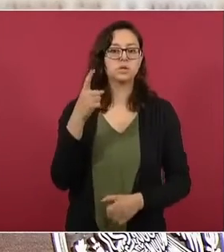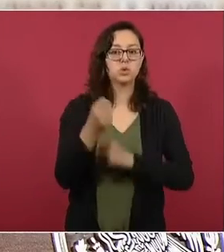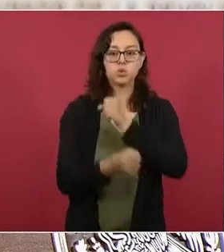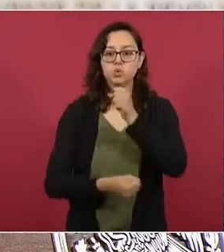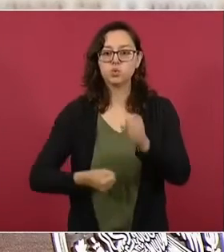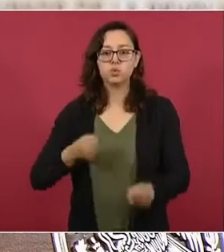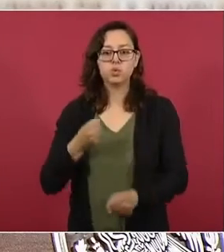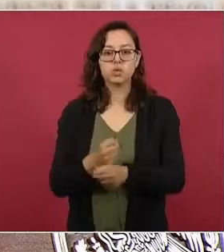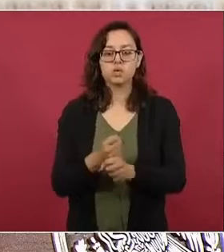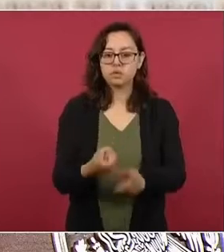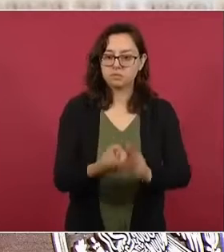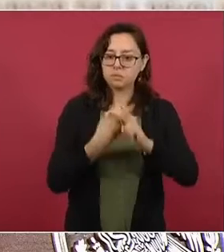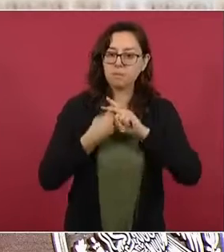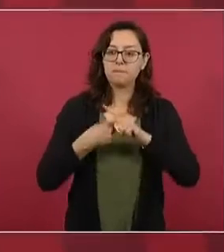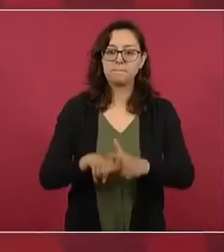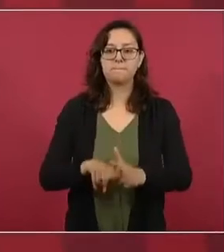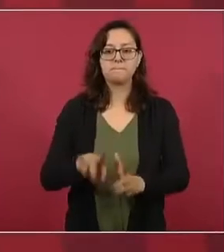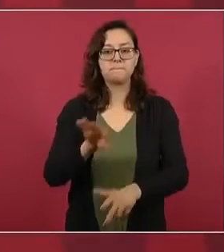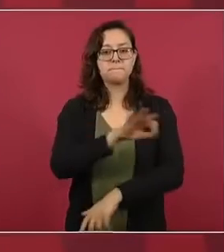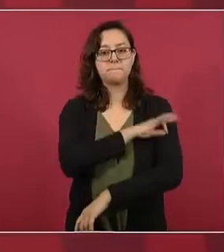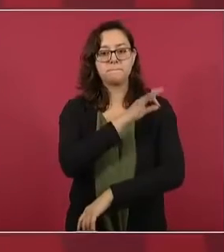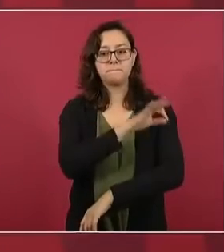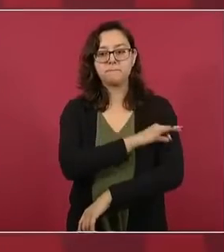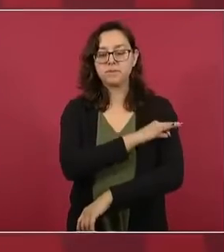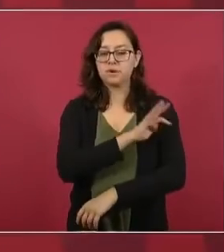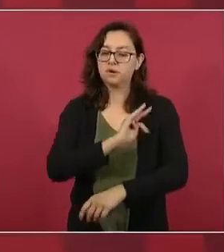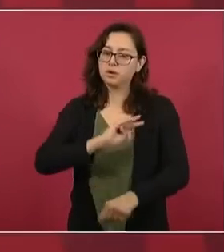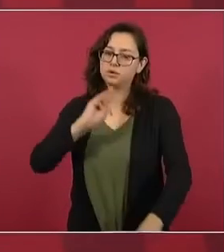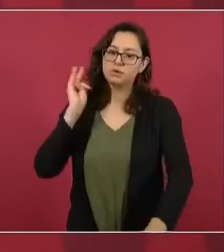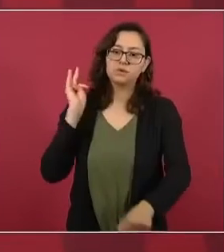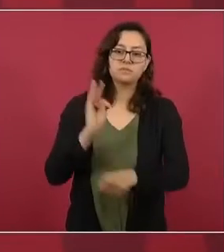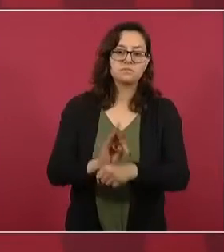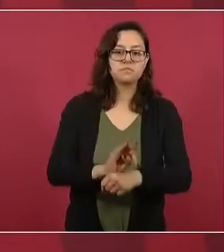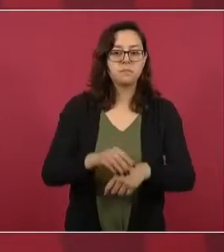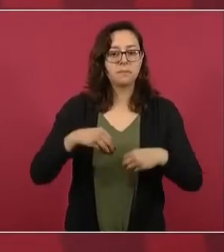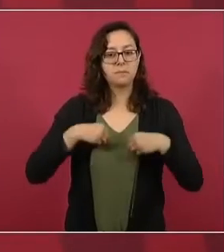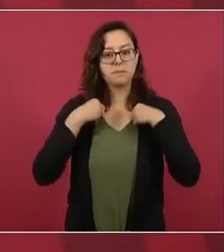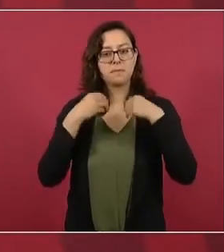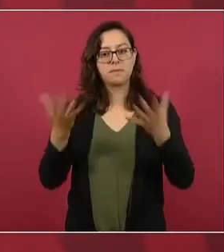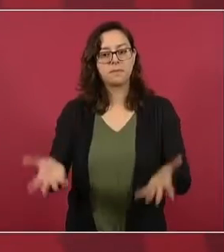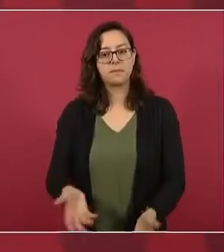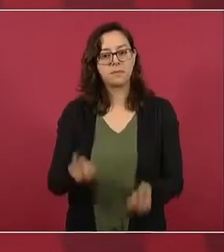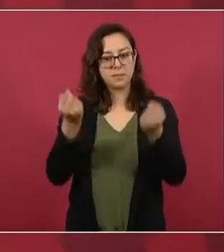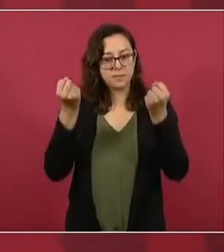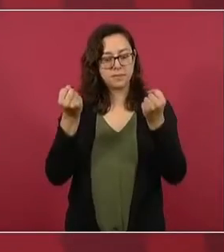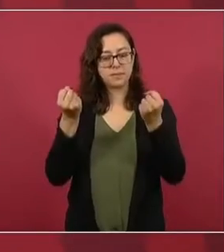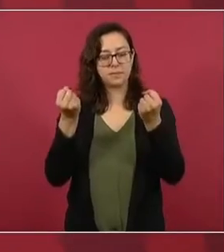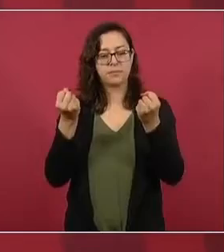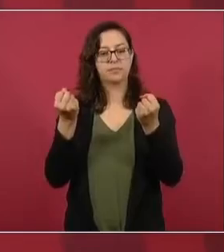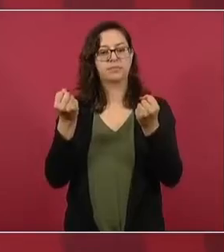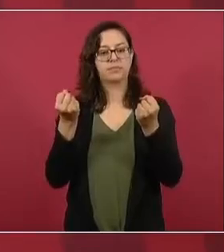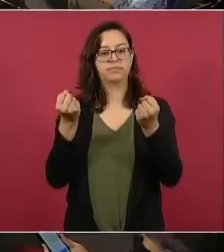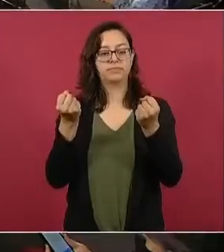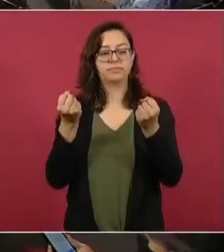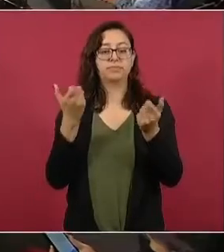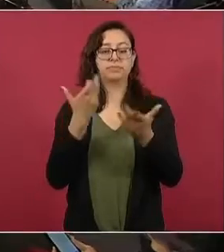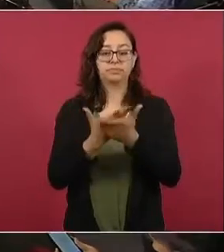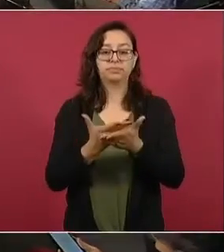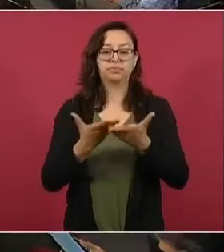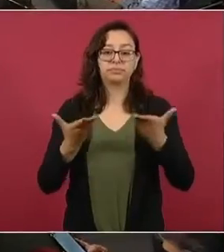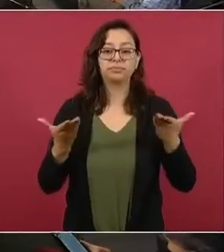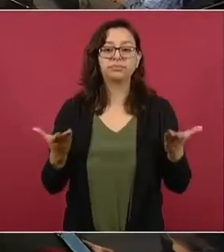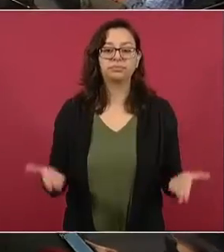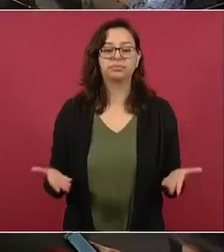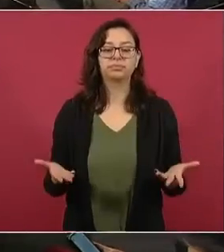Eso salvó muchísimas vidas. Entonces, ahora ya